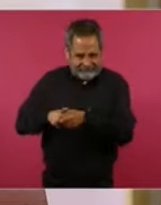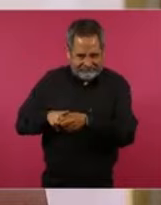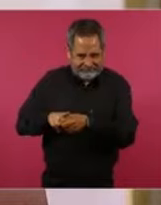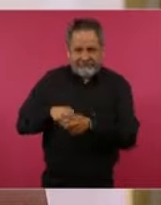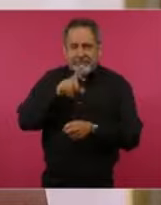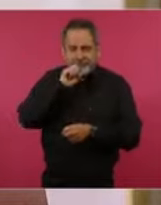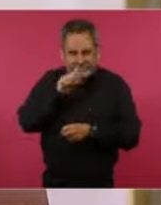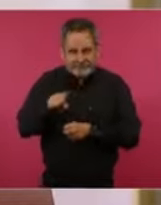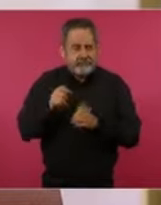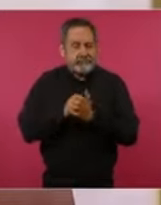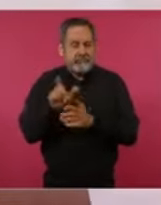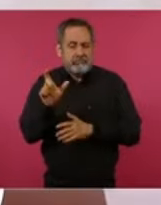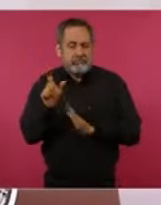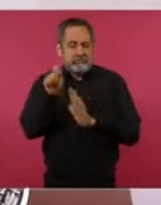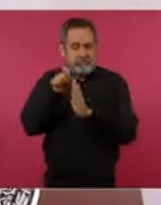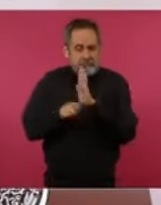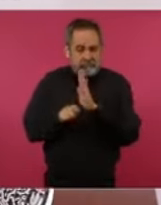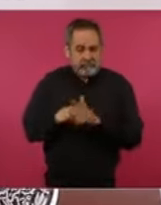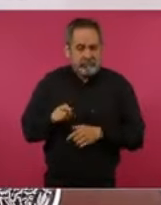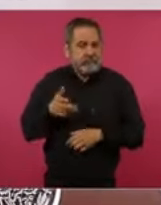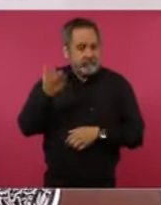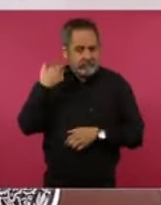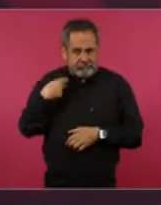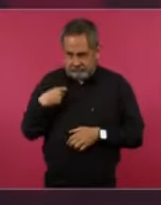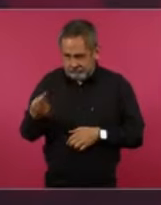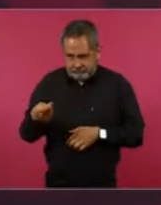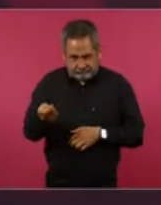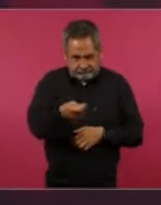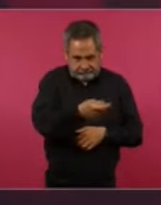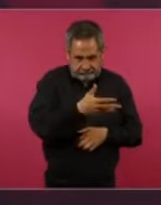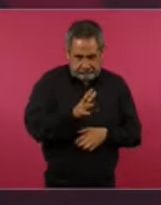tarjeta que se les entrega,